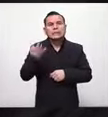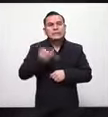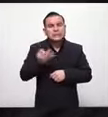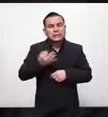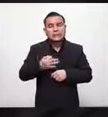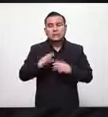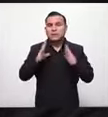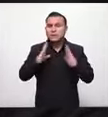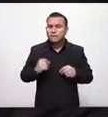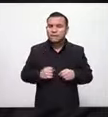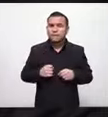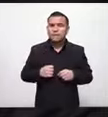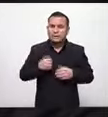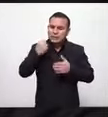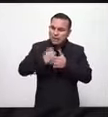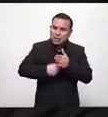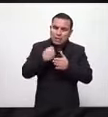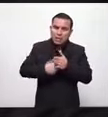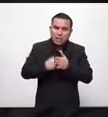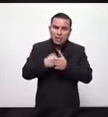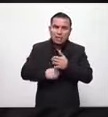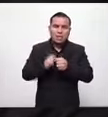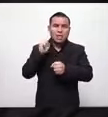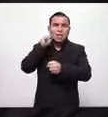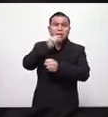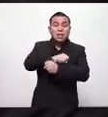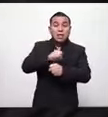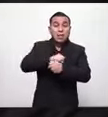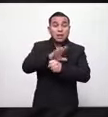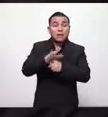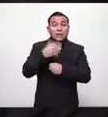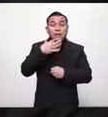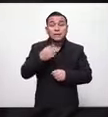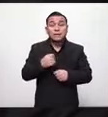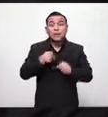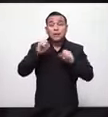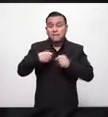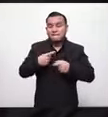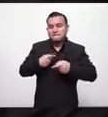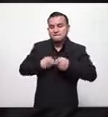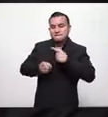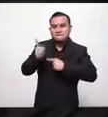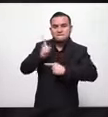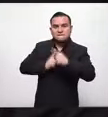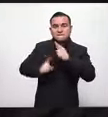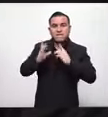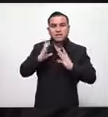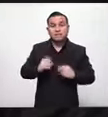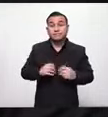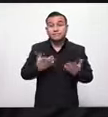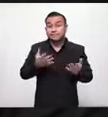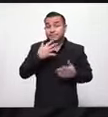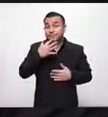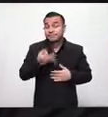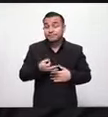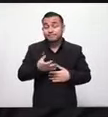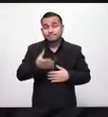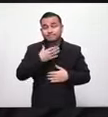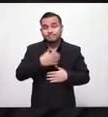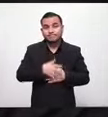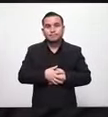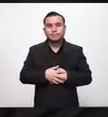ejecutivo necesita requiere para poder atacar este tipo de pandemias